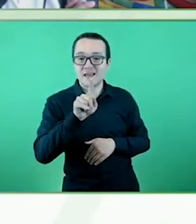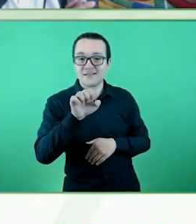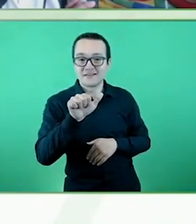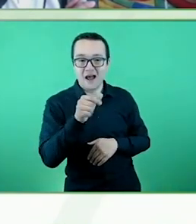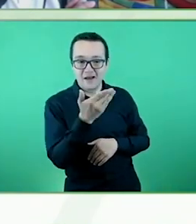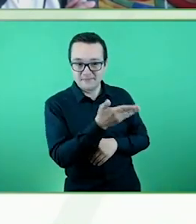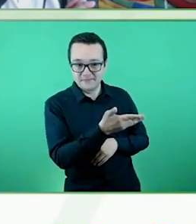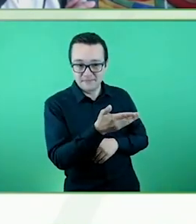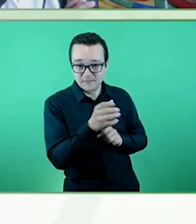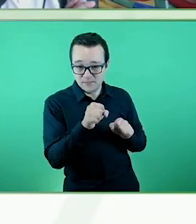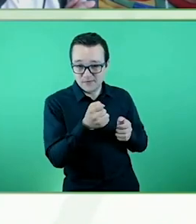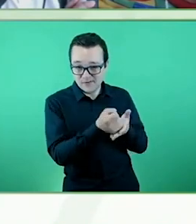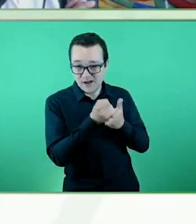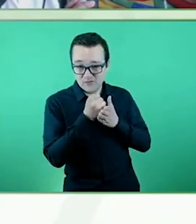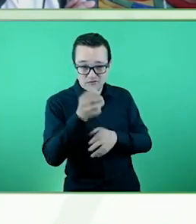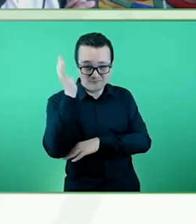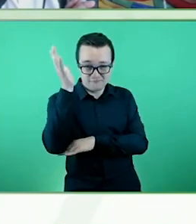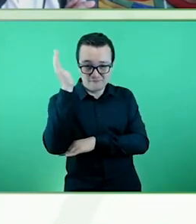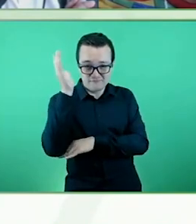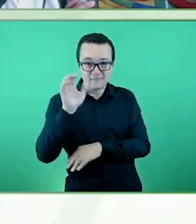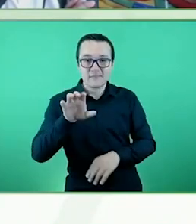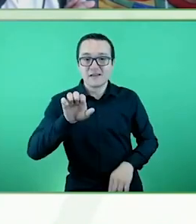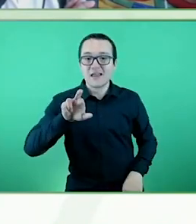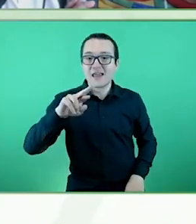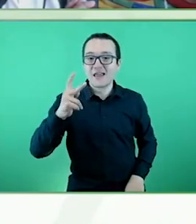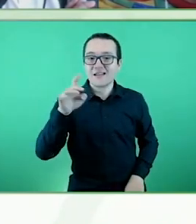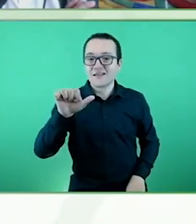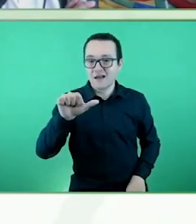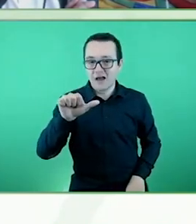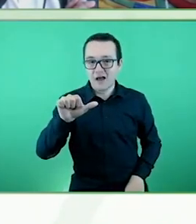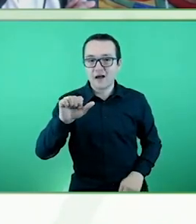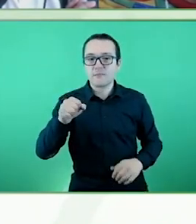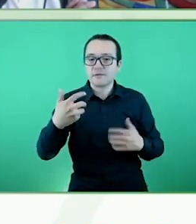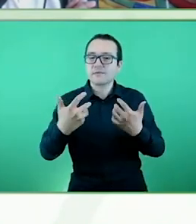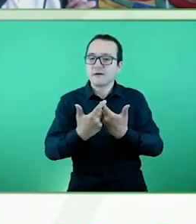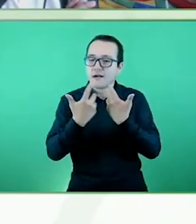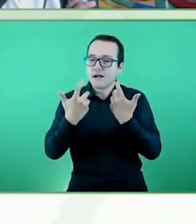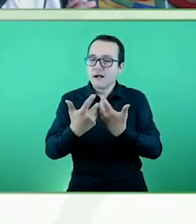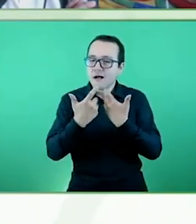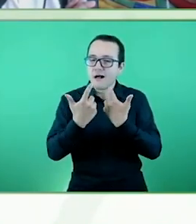presentación de Rita para que pueda contarnos un poco del proyecto desde la Fundación Inclúyeme.